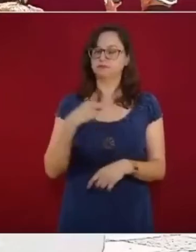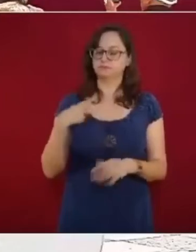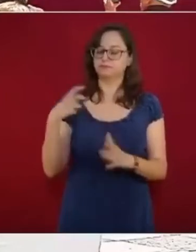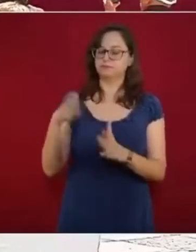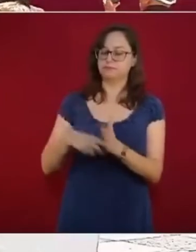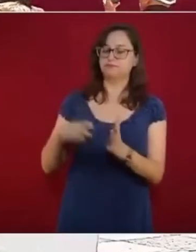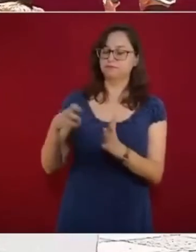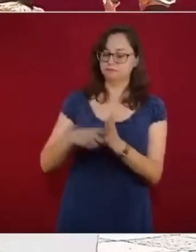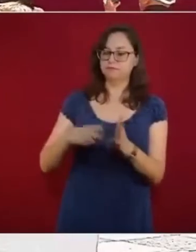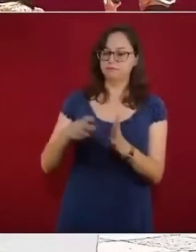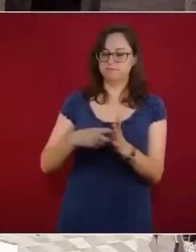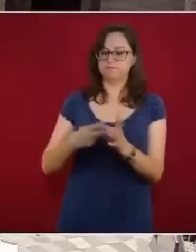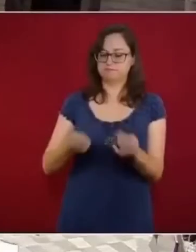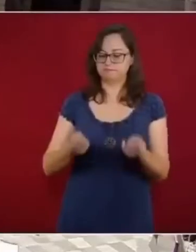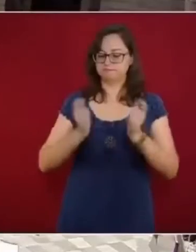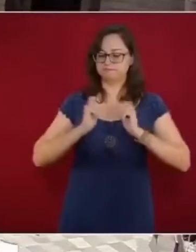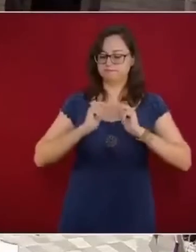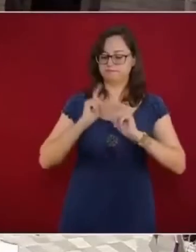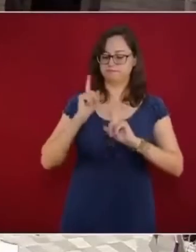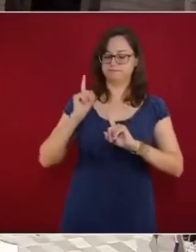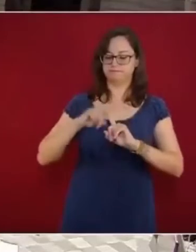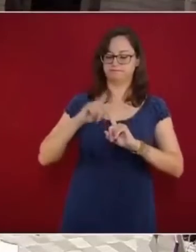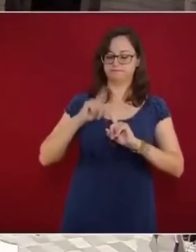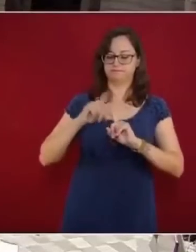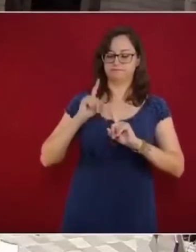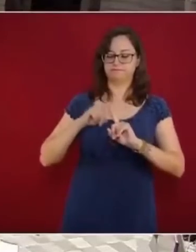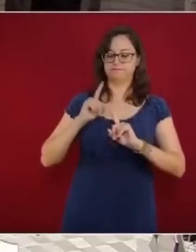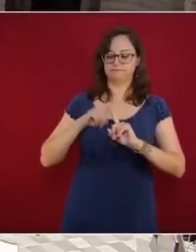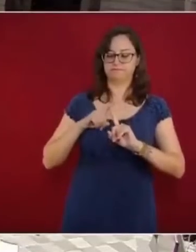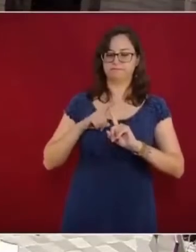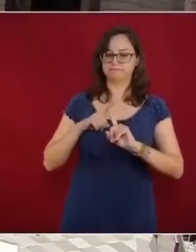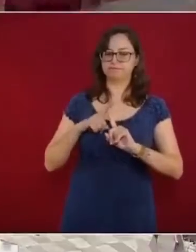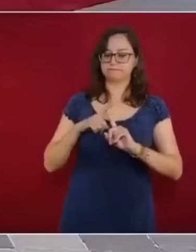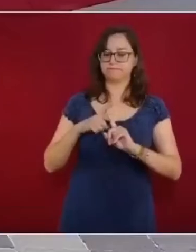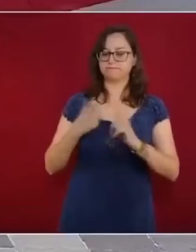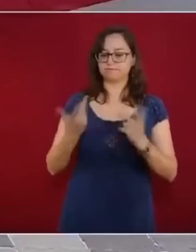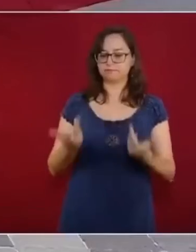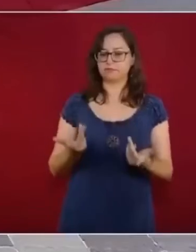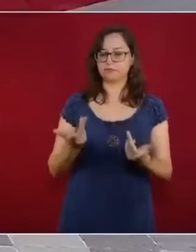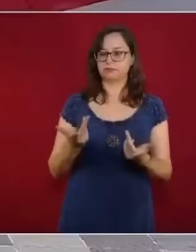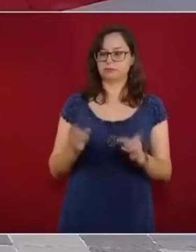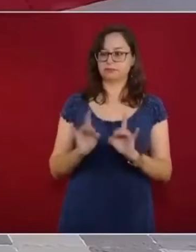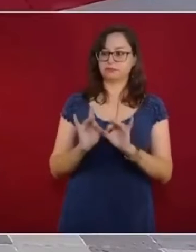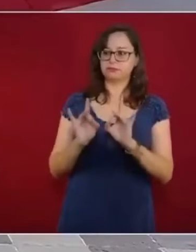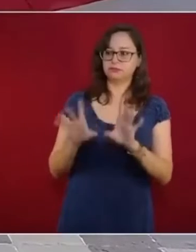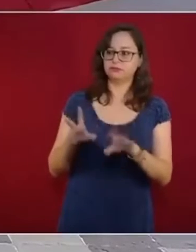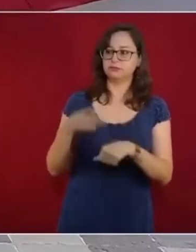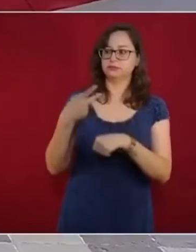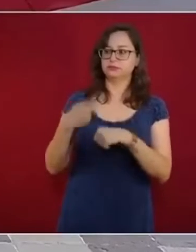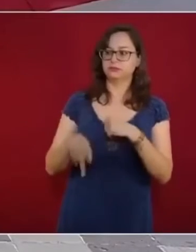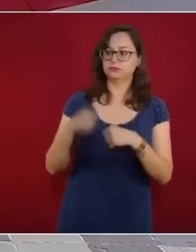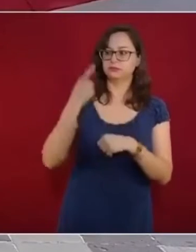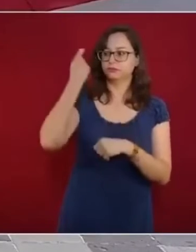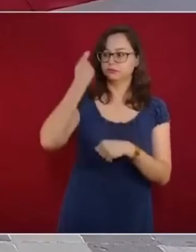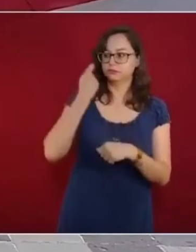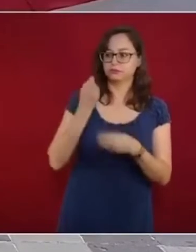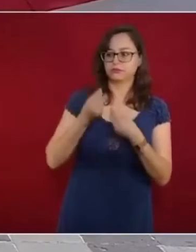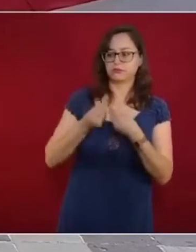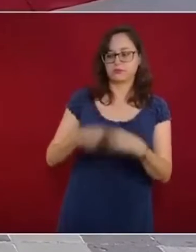se pongan en riesgo bajo ninguna circunstancia.